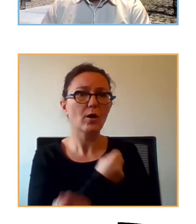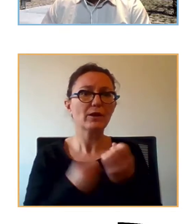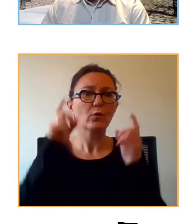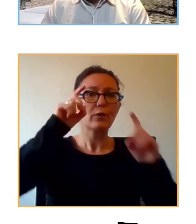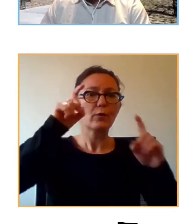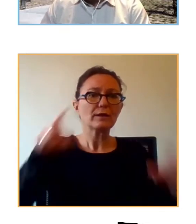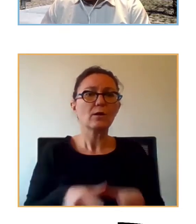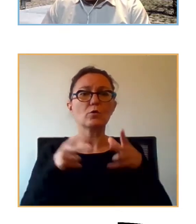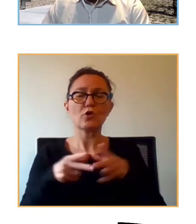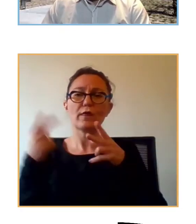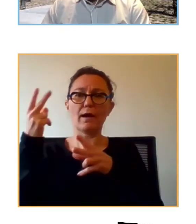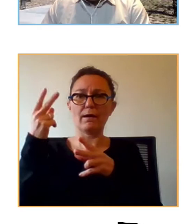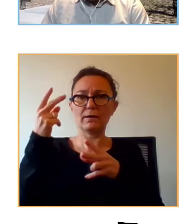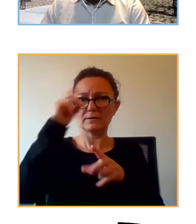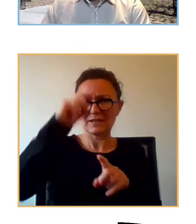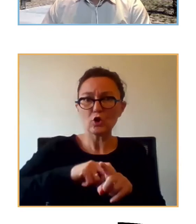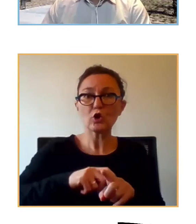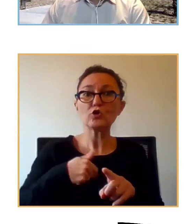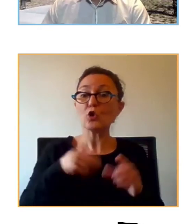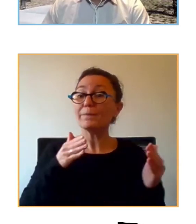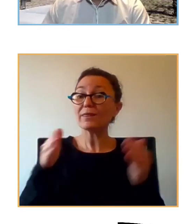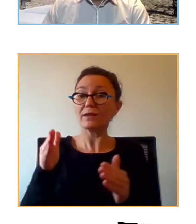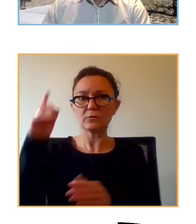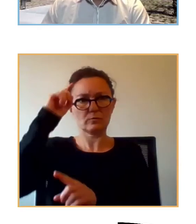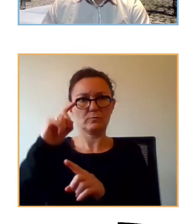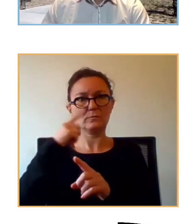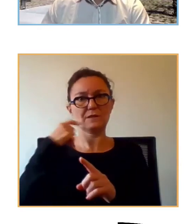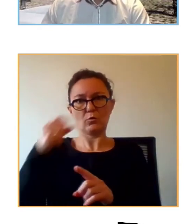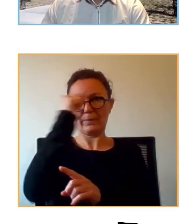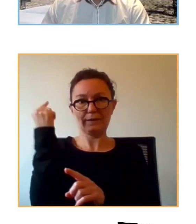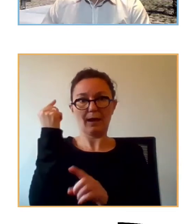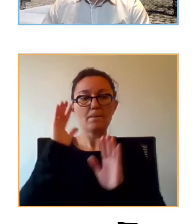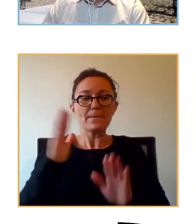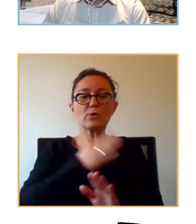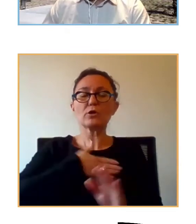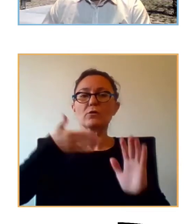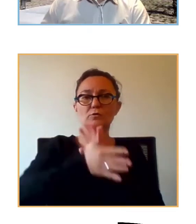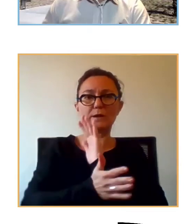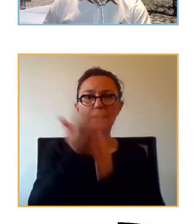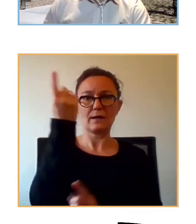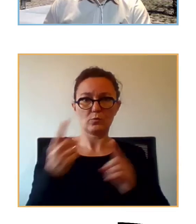yo me voy a centrar en salud mental pero muy brevemente me gustaría señalar algunas cuestiones